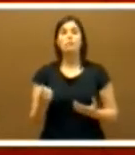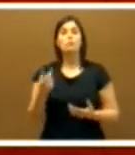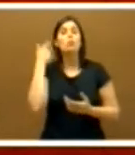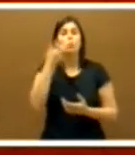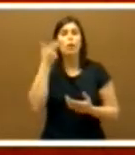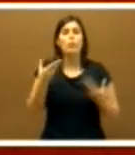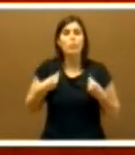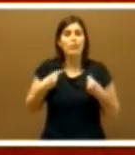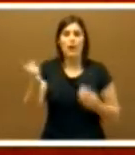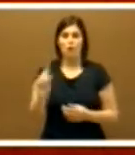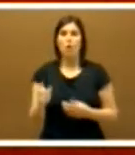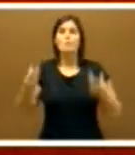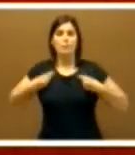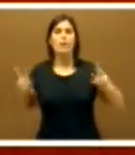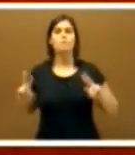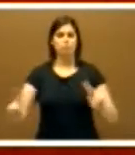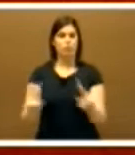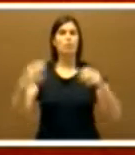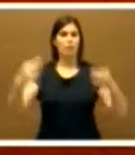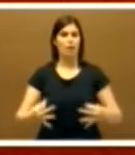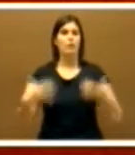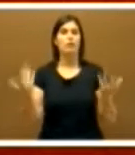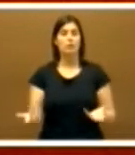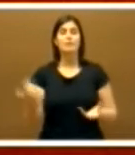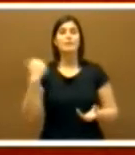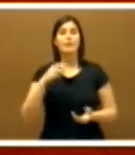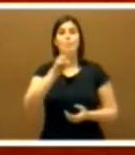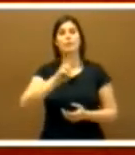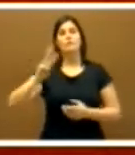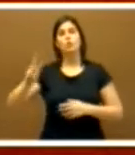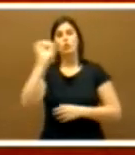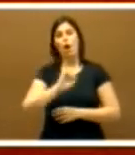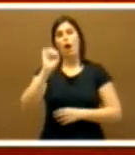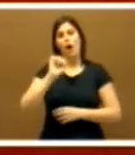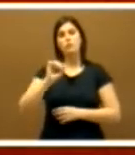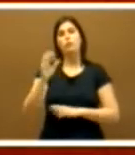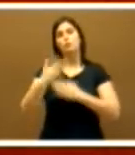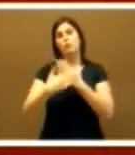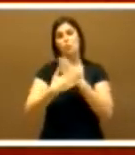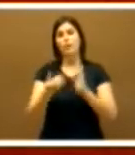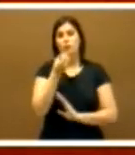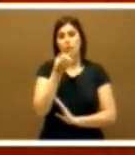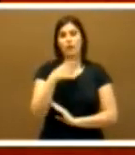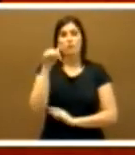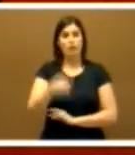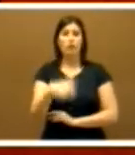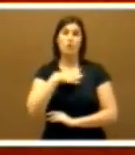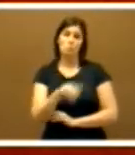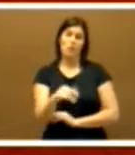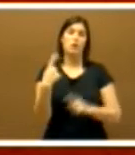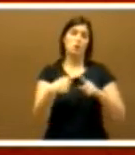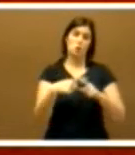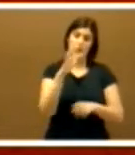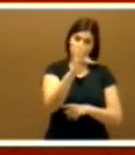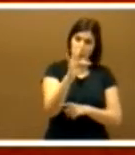años. Tras veintiocho años de gobiernos socialistas, en esta región puede prevalecer lo malo o lo bueno de estos